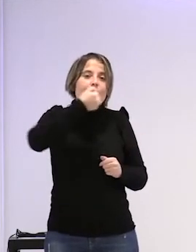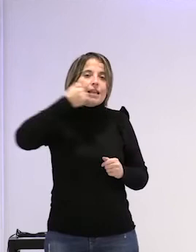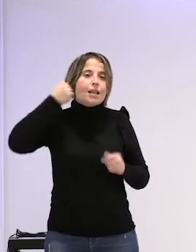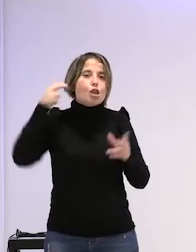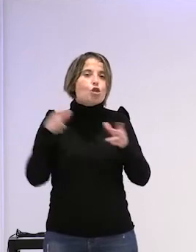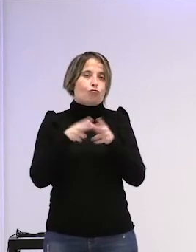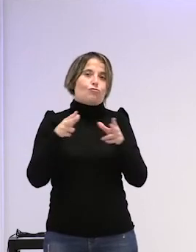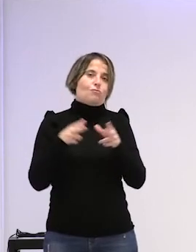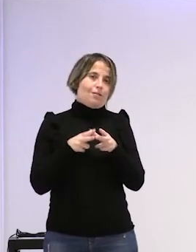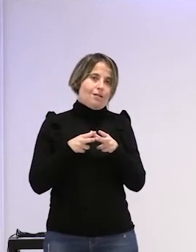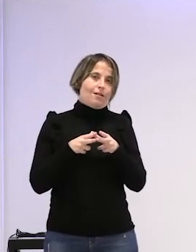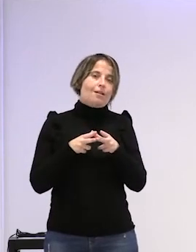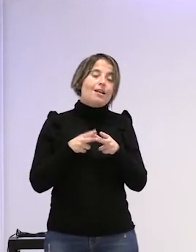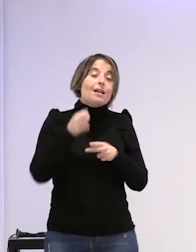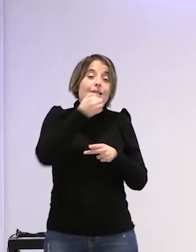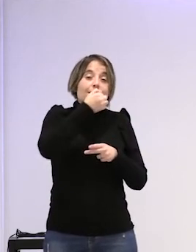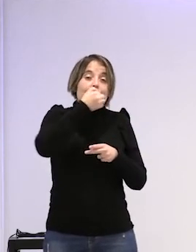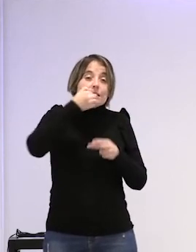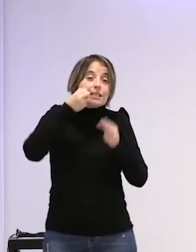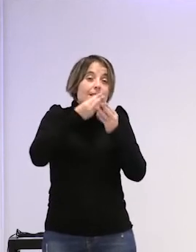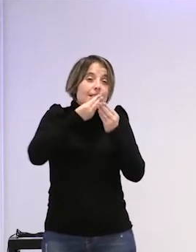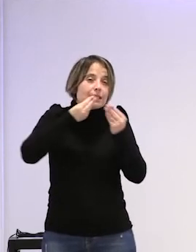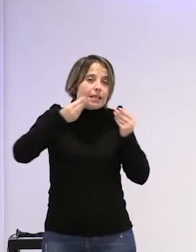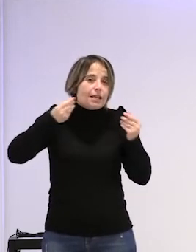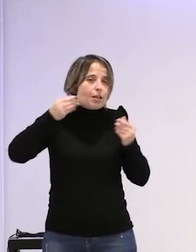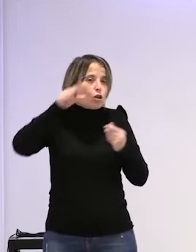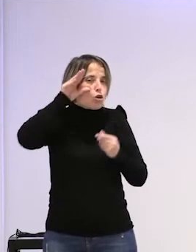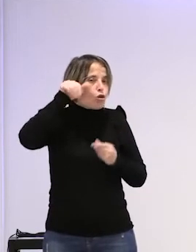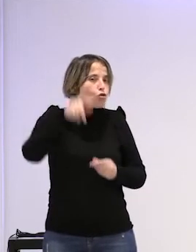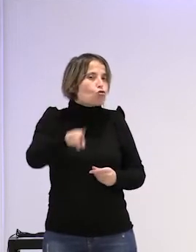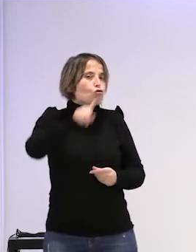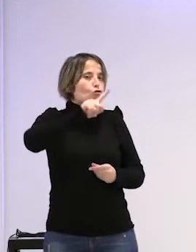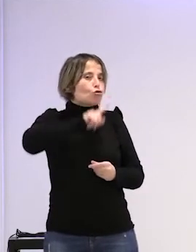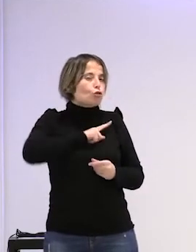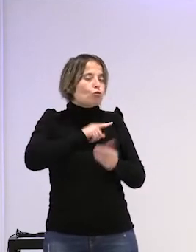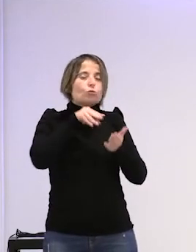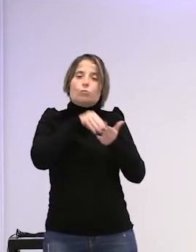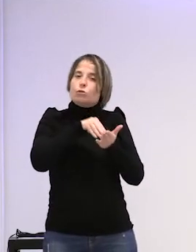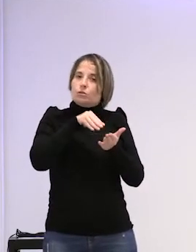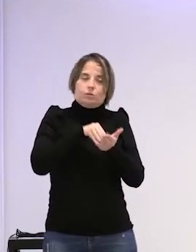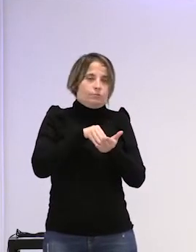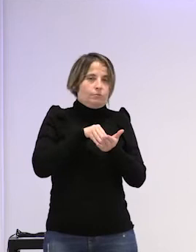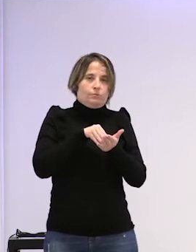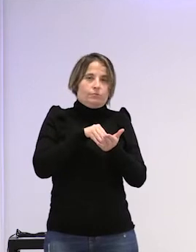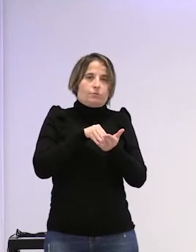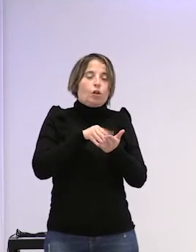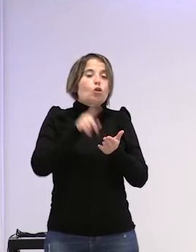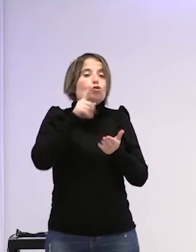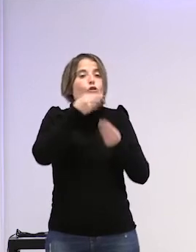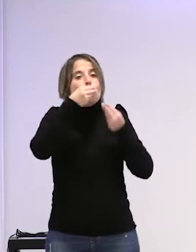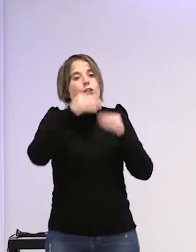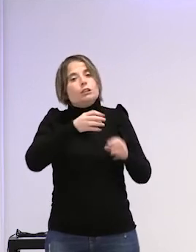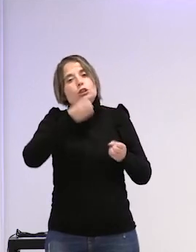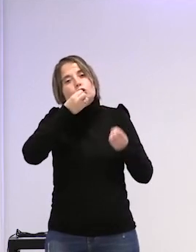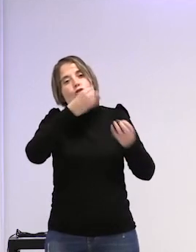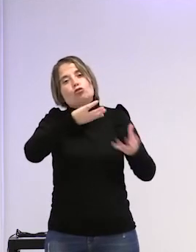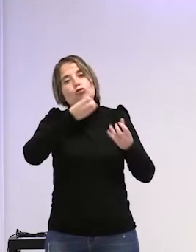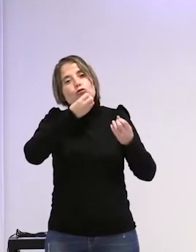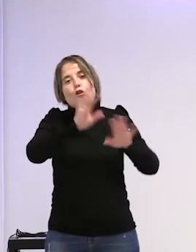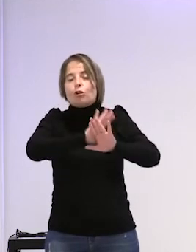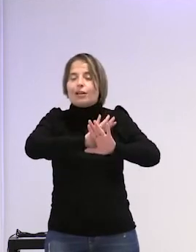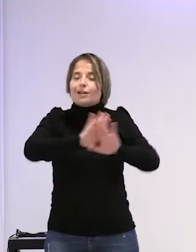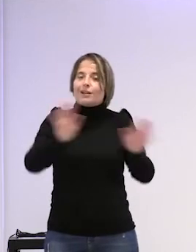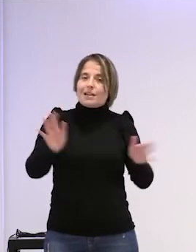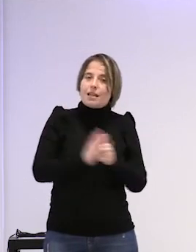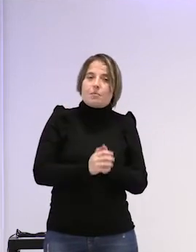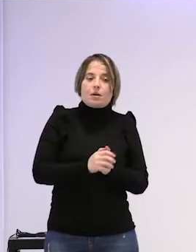social también en el que no se escucha tampoco muchas veces más allá de la historia que se cuenta porque